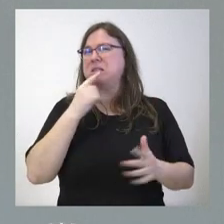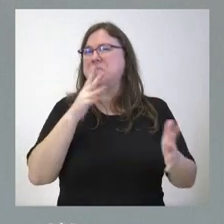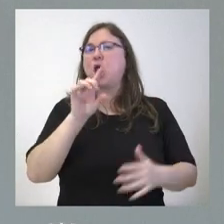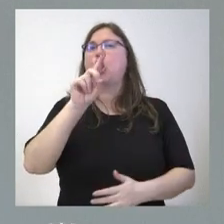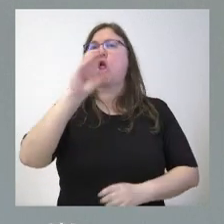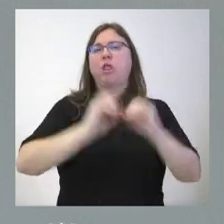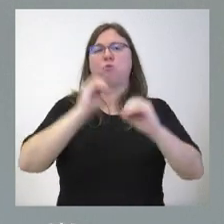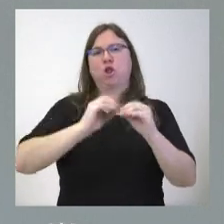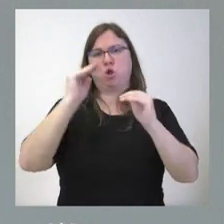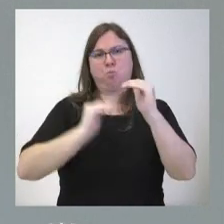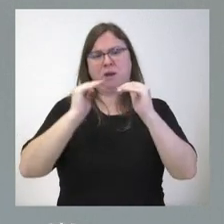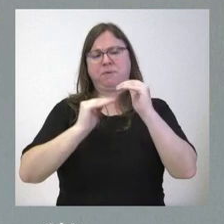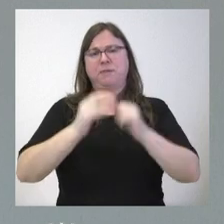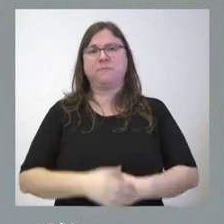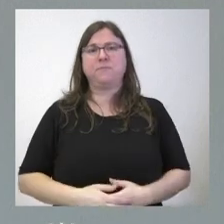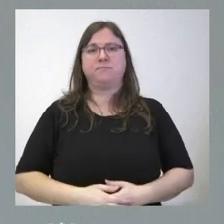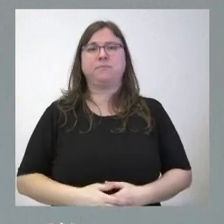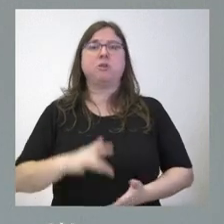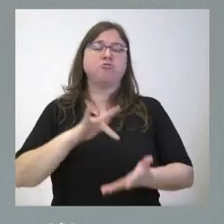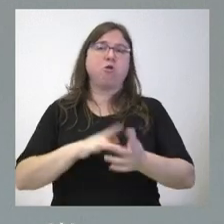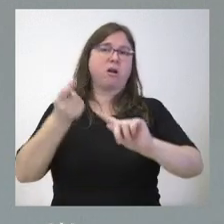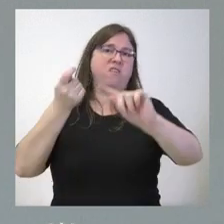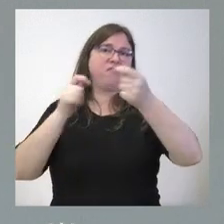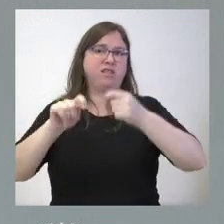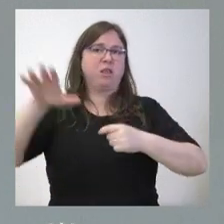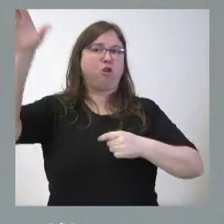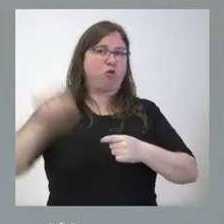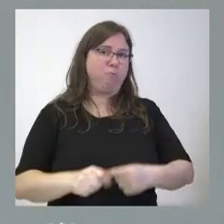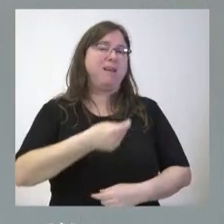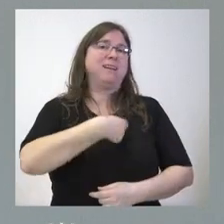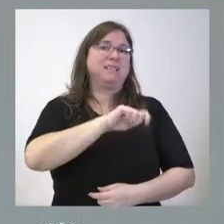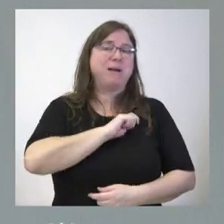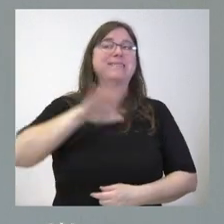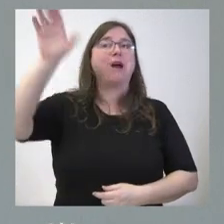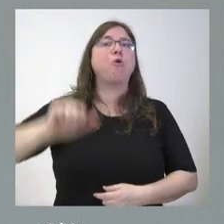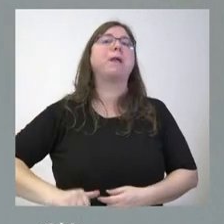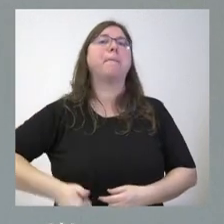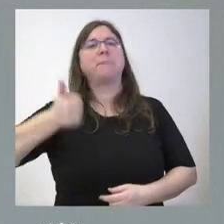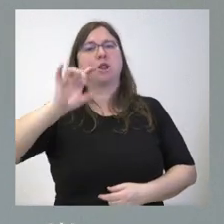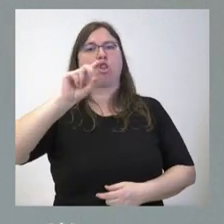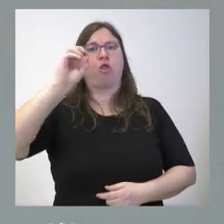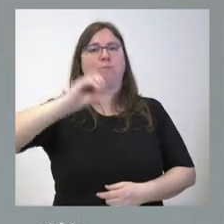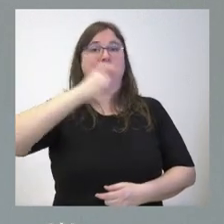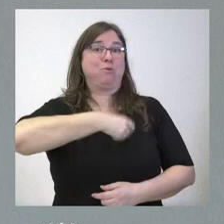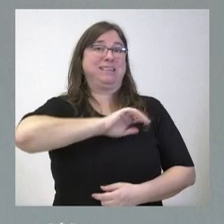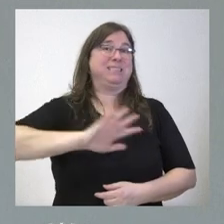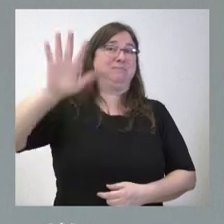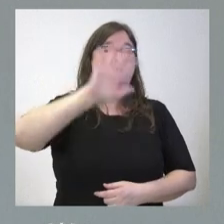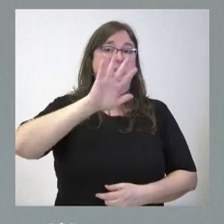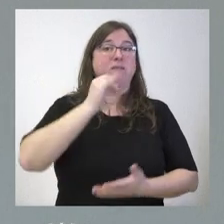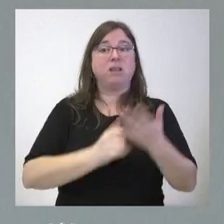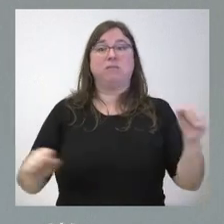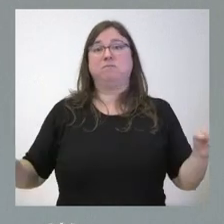el volumen de las importaciones que hace el conjunto de España que no puede ser cubierta